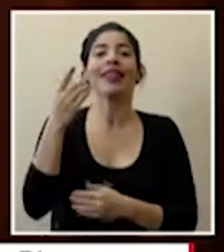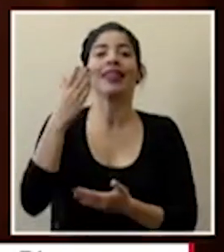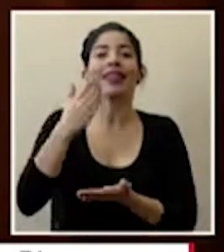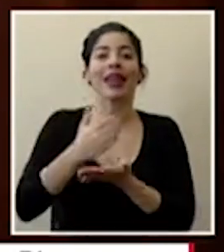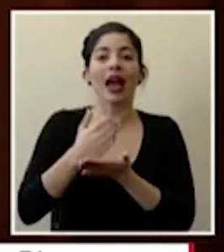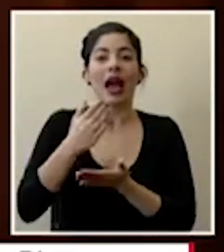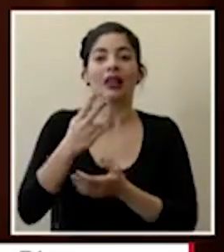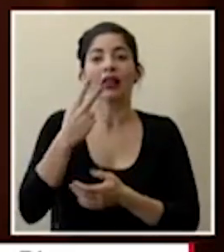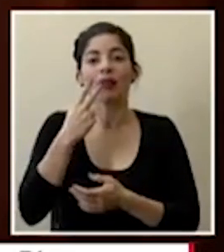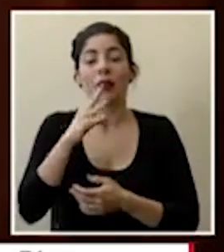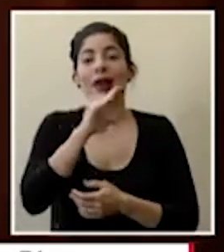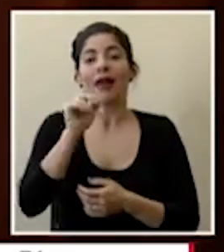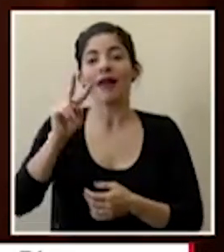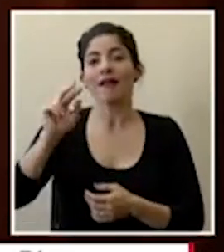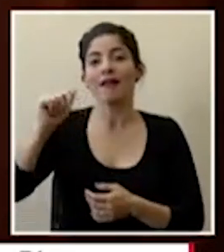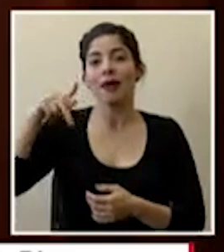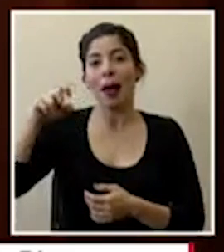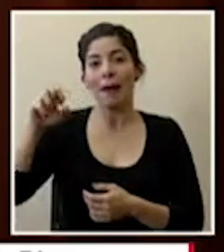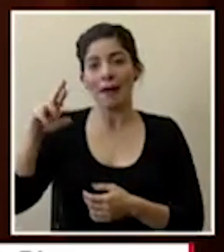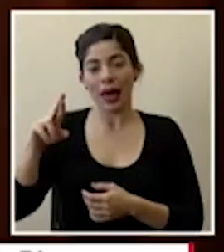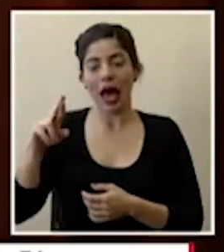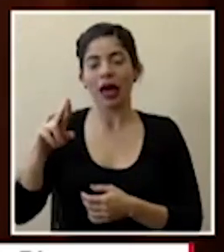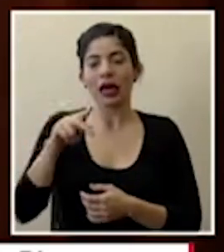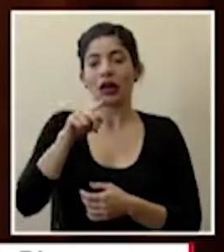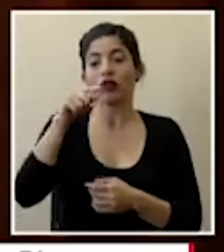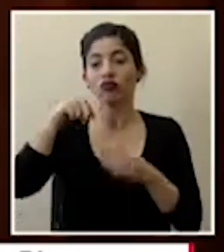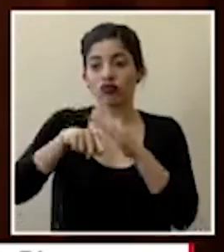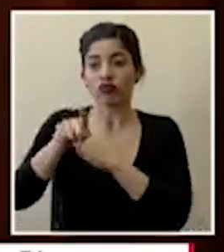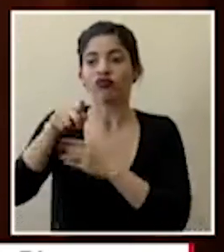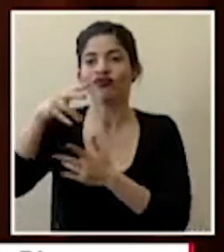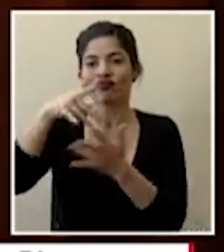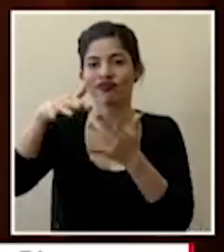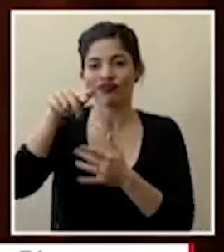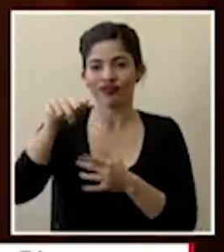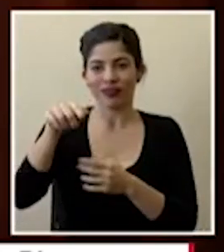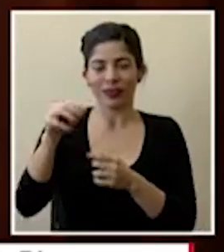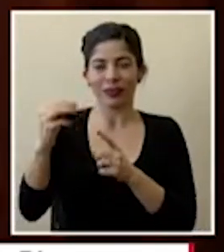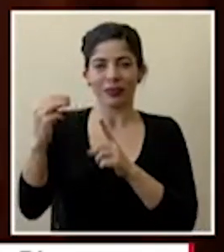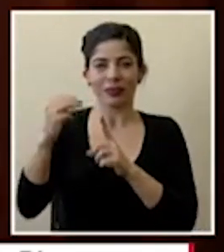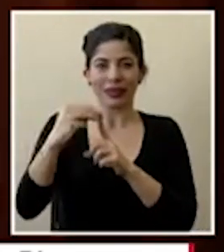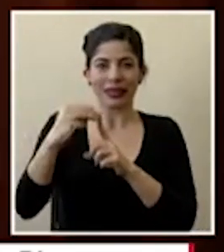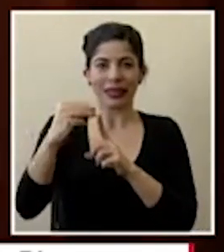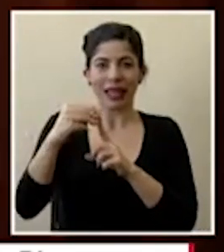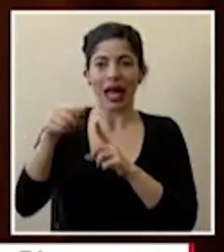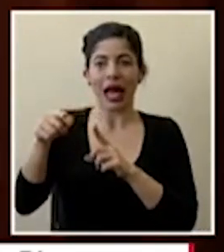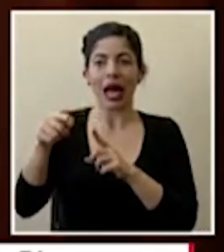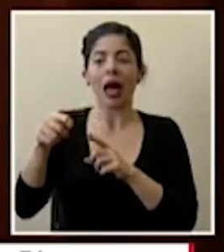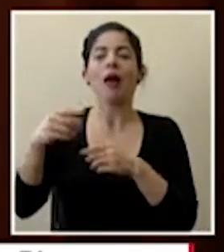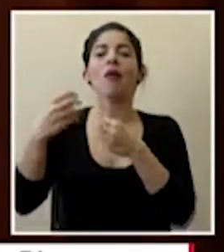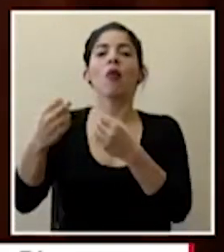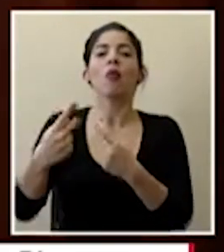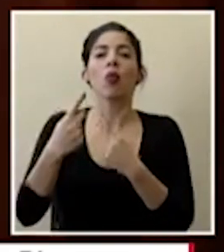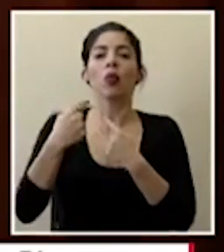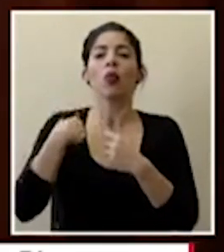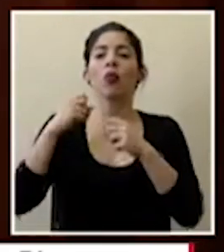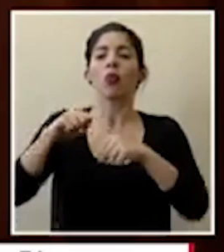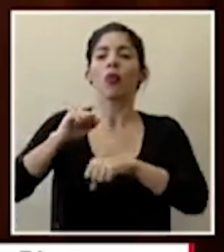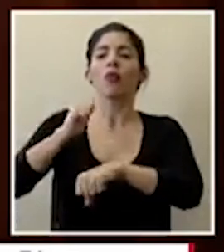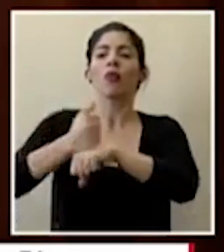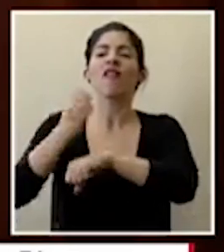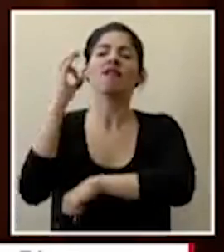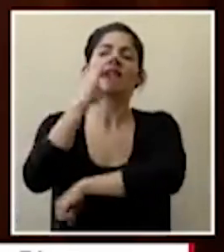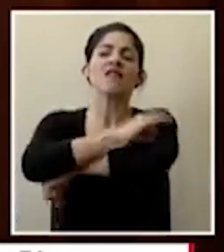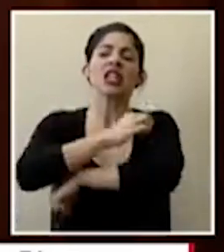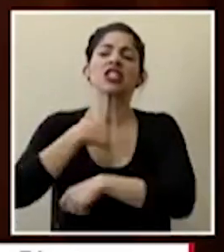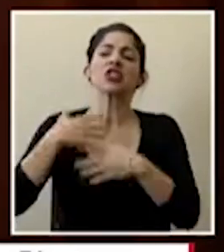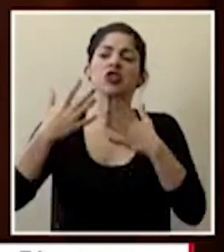y vapear y ahí van a poder interactuar con este bot que les va a dar todo le va a permitir programar una fecha en la que